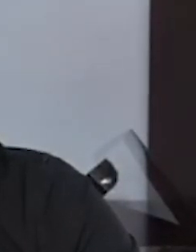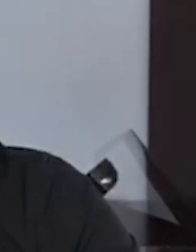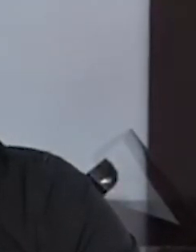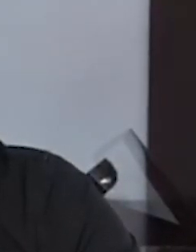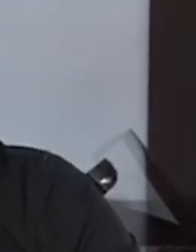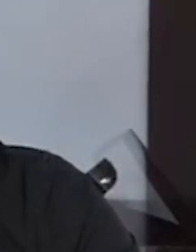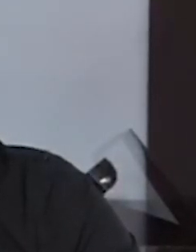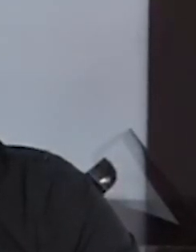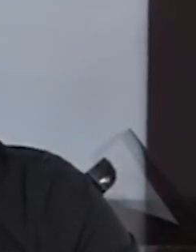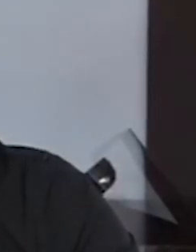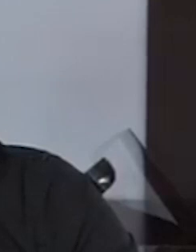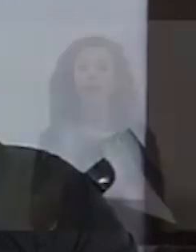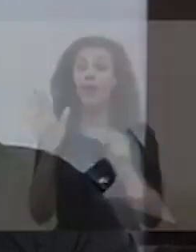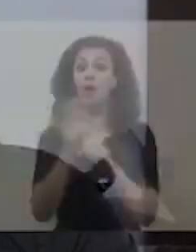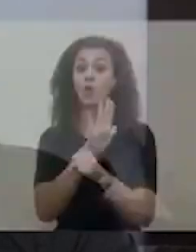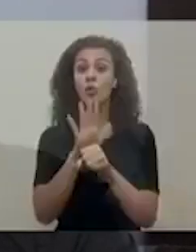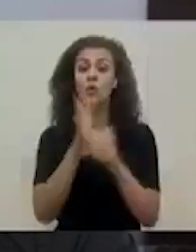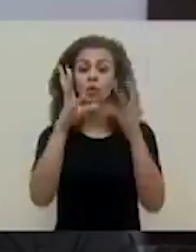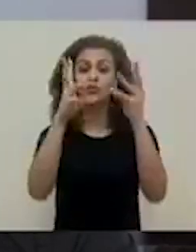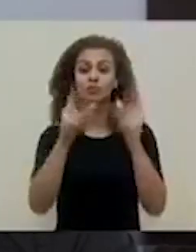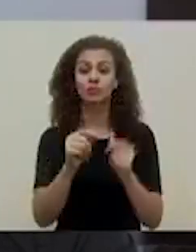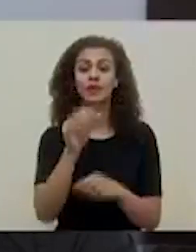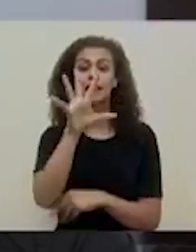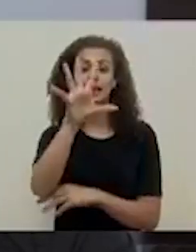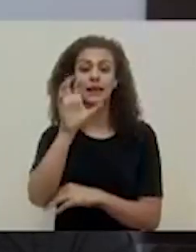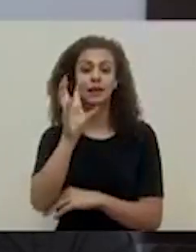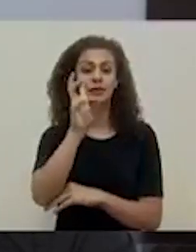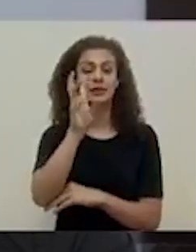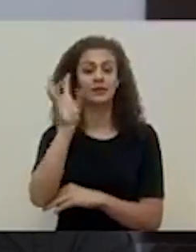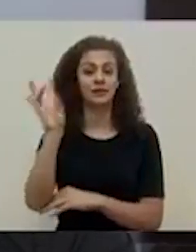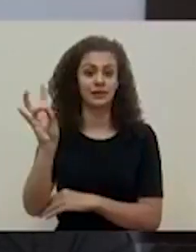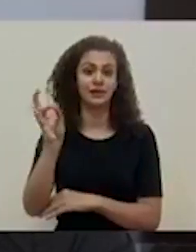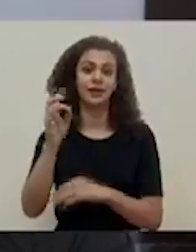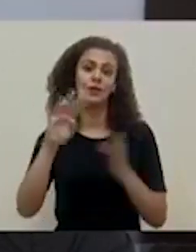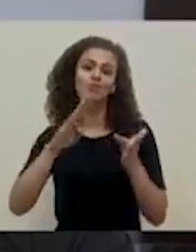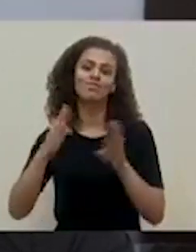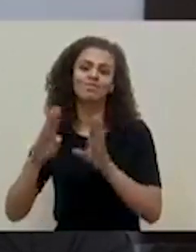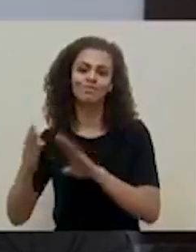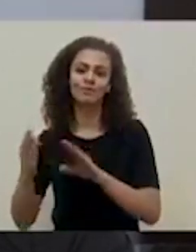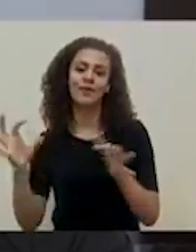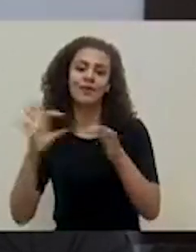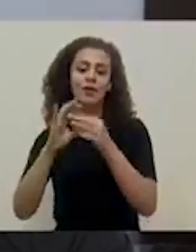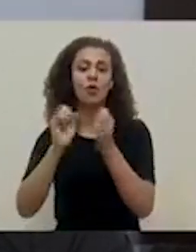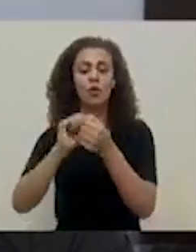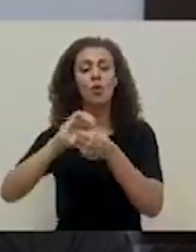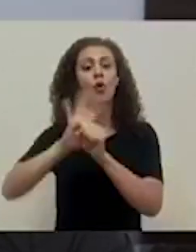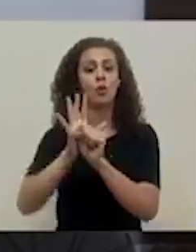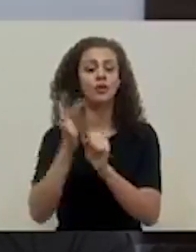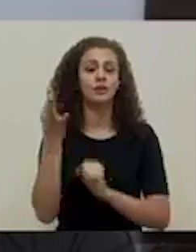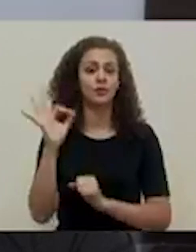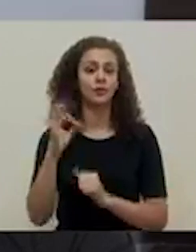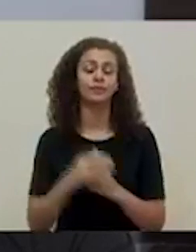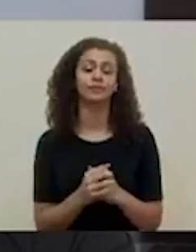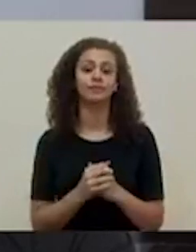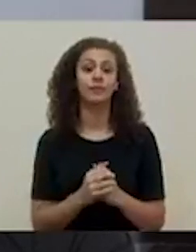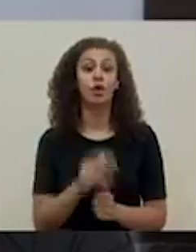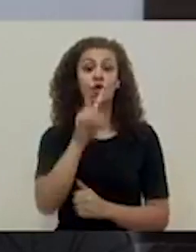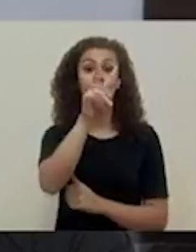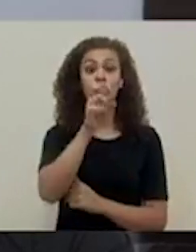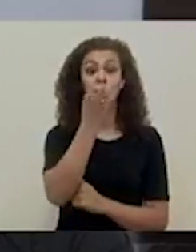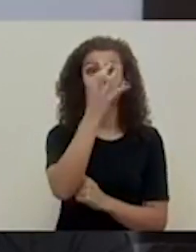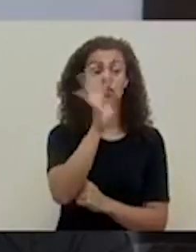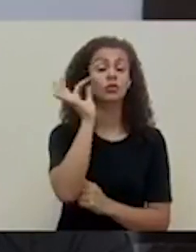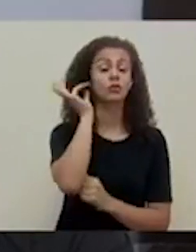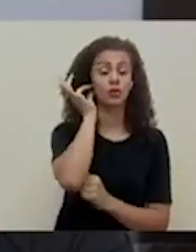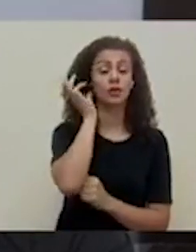En total, contabilizan 567 decesos relacionados con COVID-19, 214